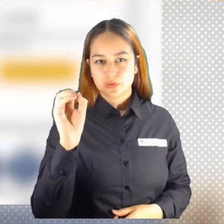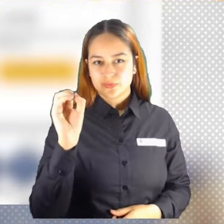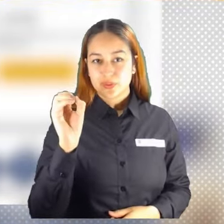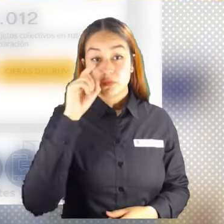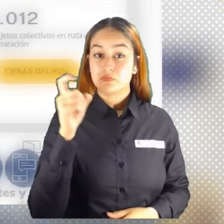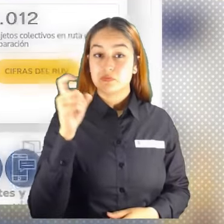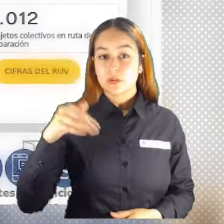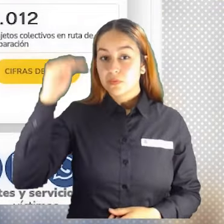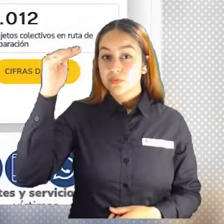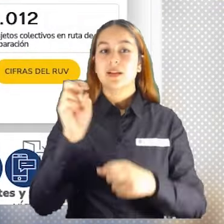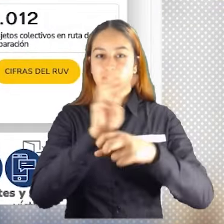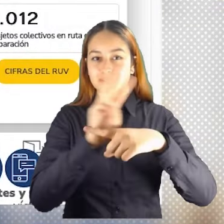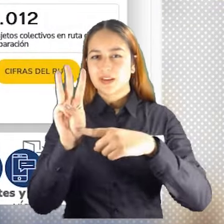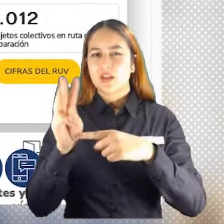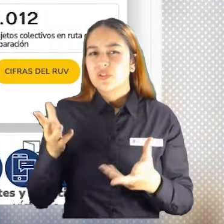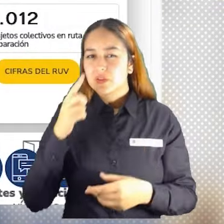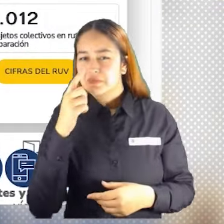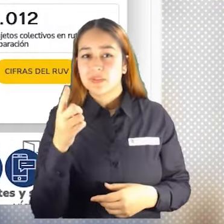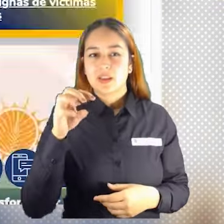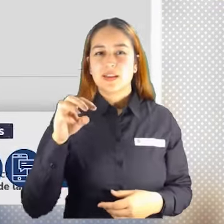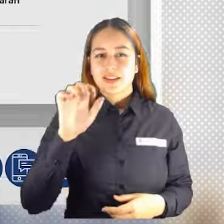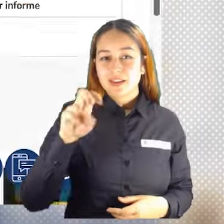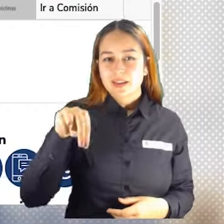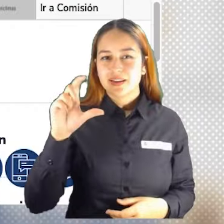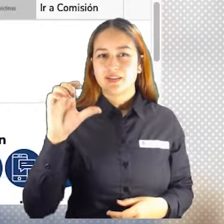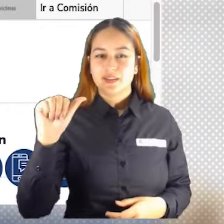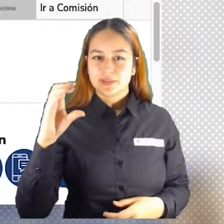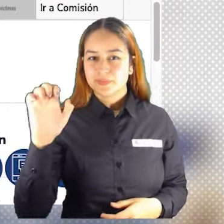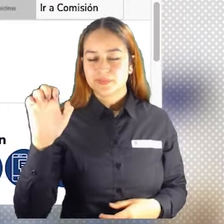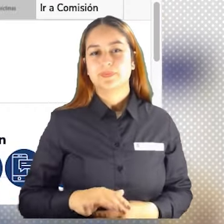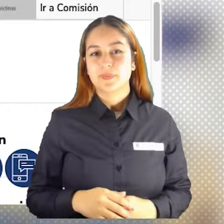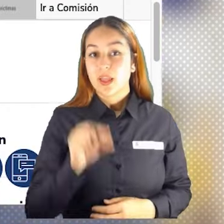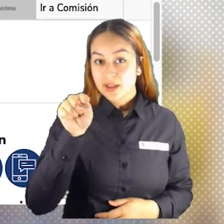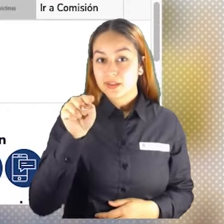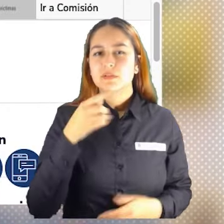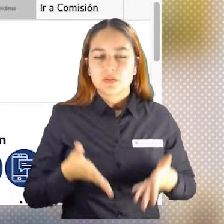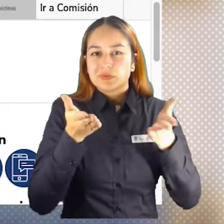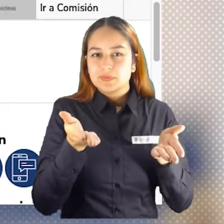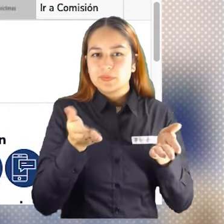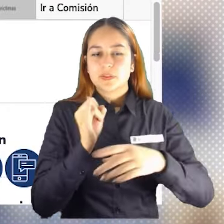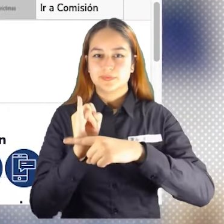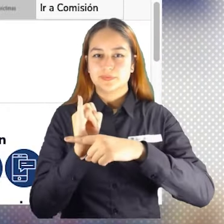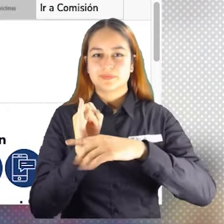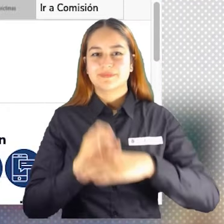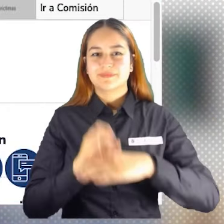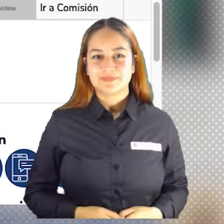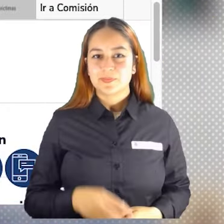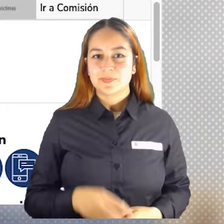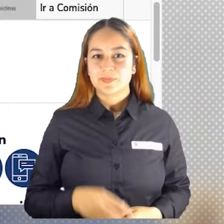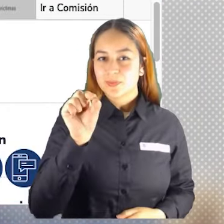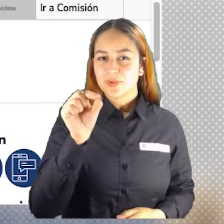.gov.co Busca en la parte inferior de la página web, en la sección Enlaces de Interés, el recuadro que dice Oferta